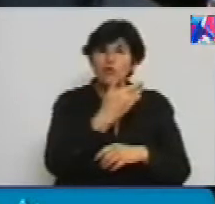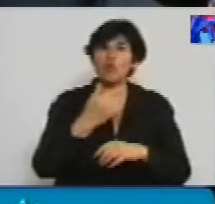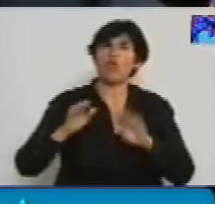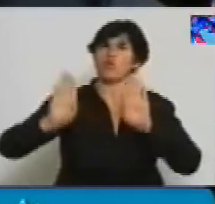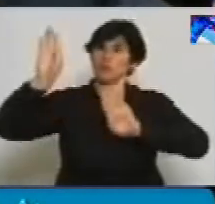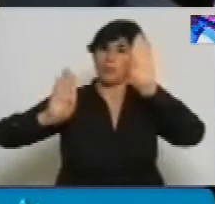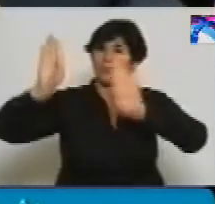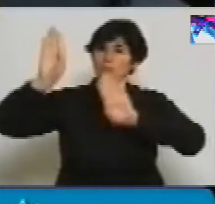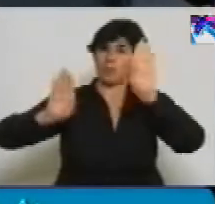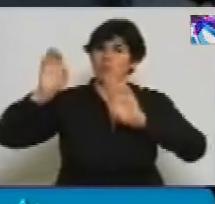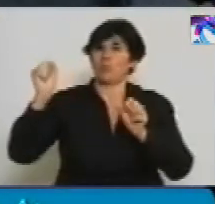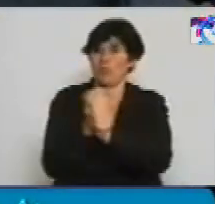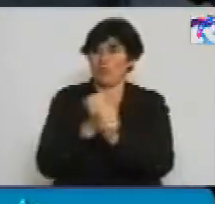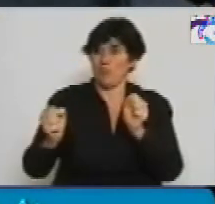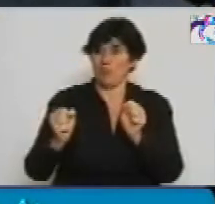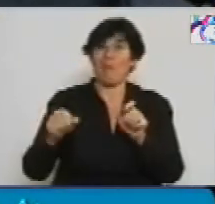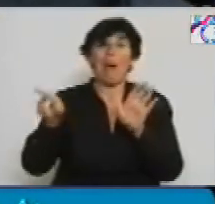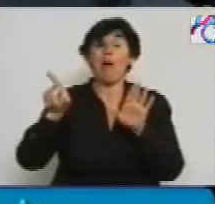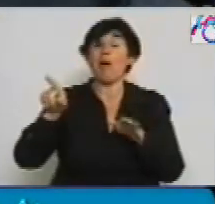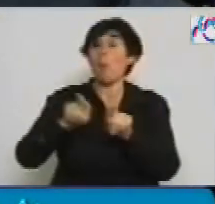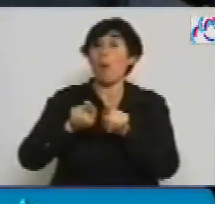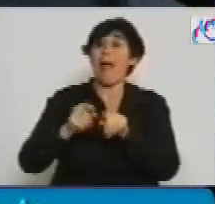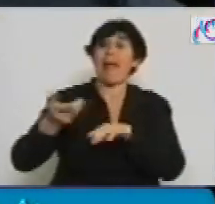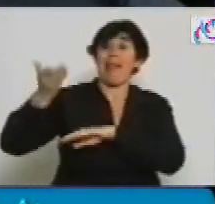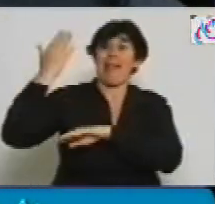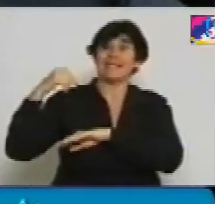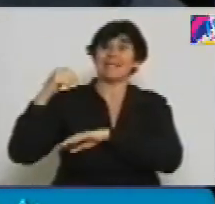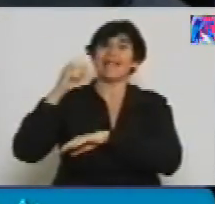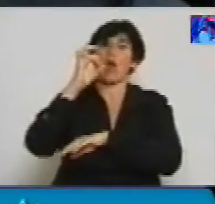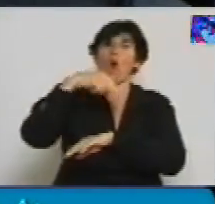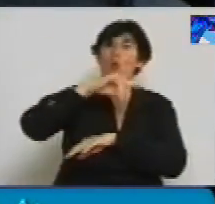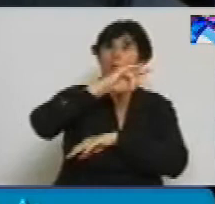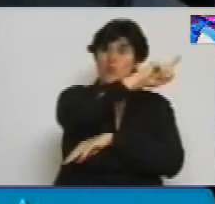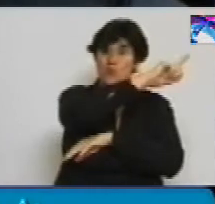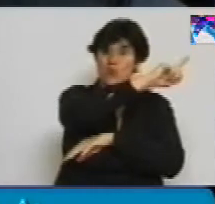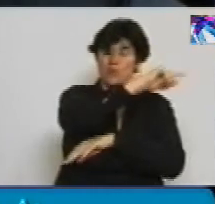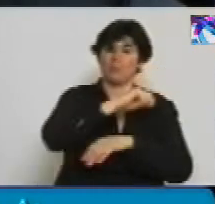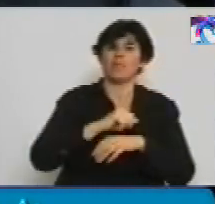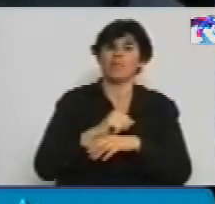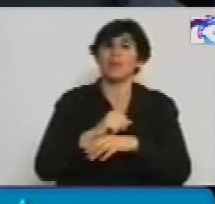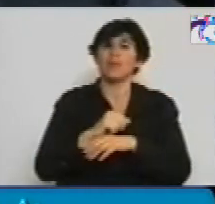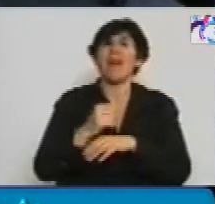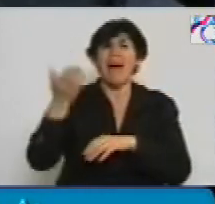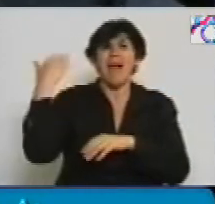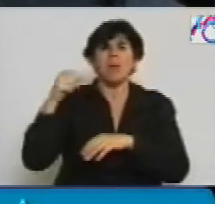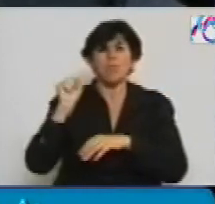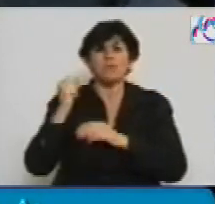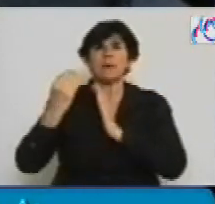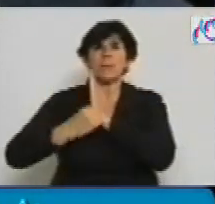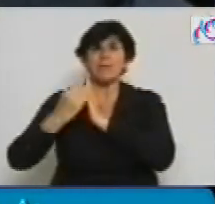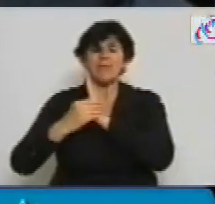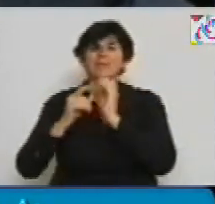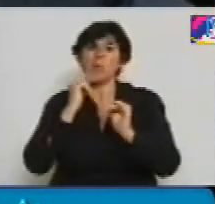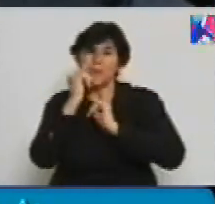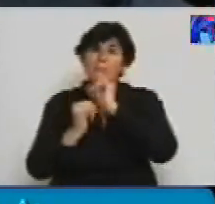Unidas ayer. ¿Por qué? Porque, y ayer el Ministro lo explicó y algunos